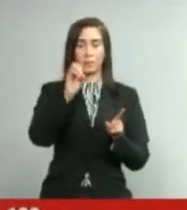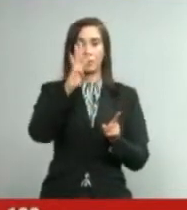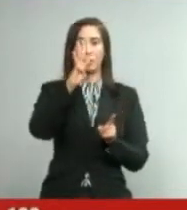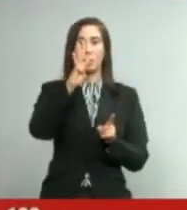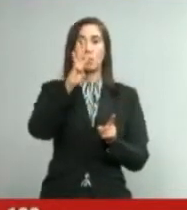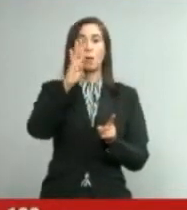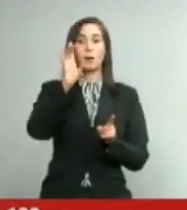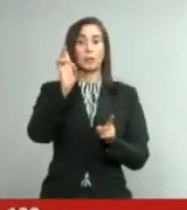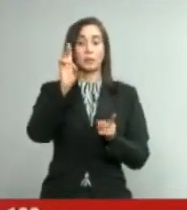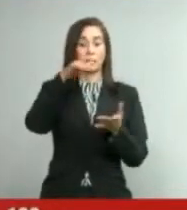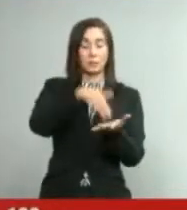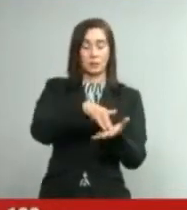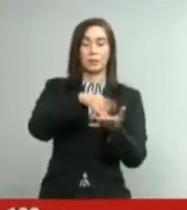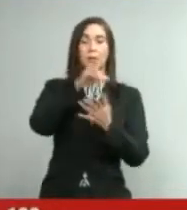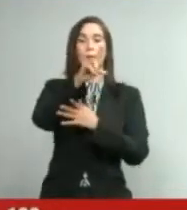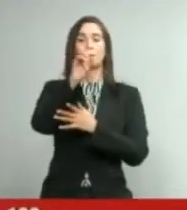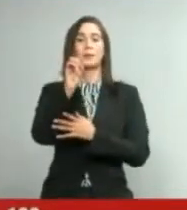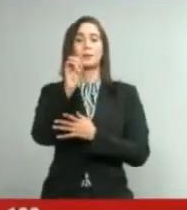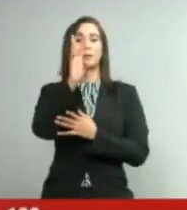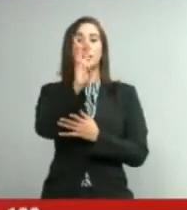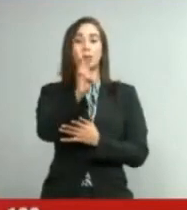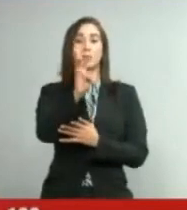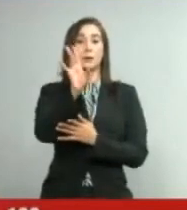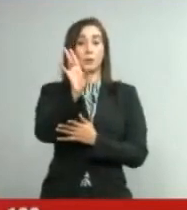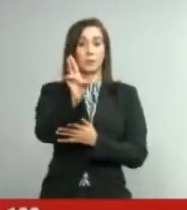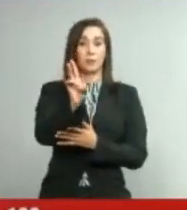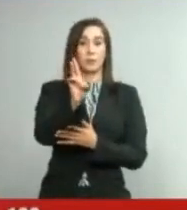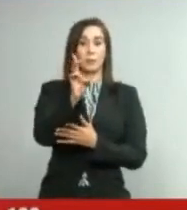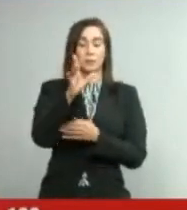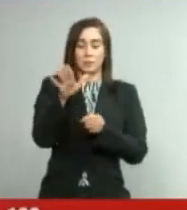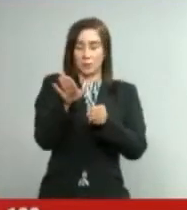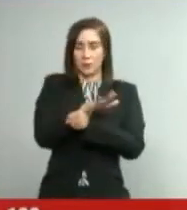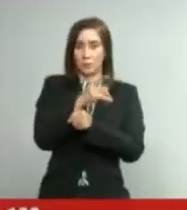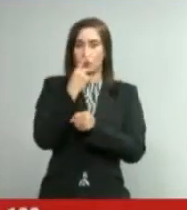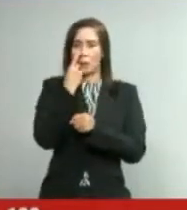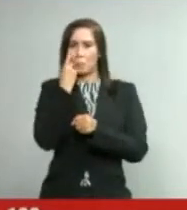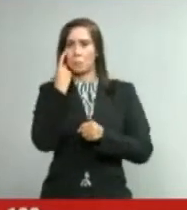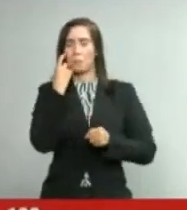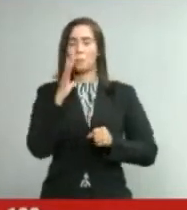.167 en total.